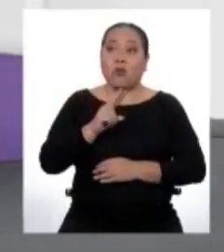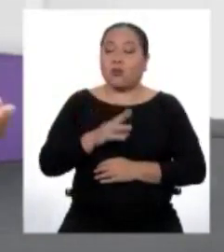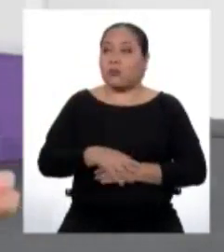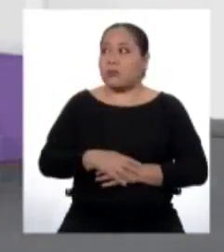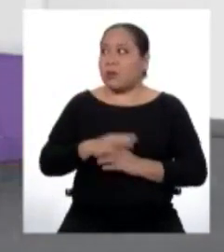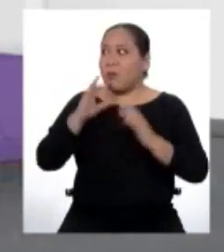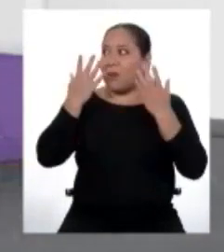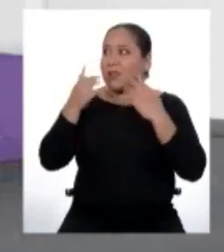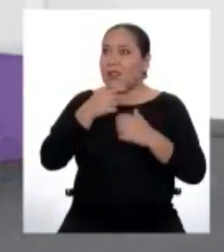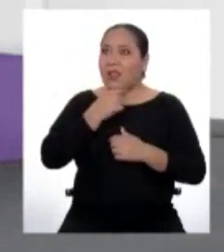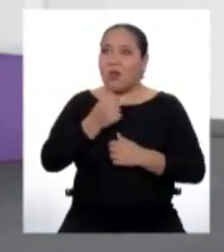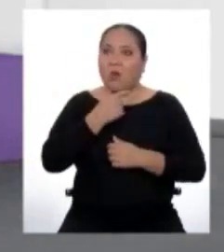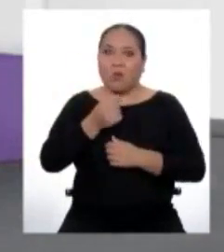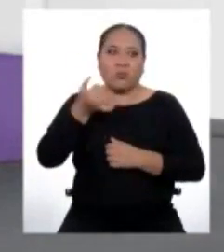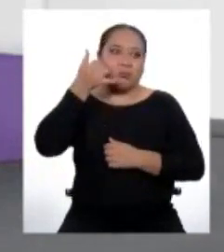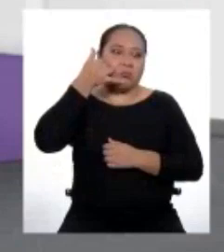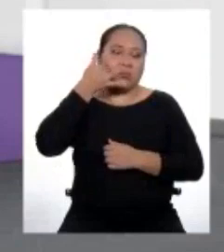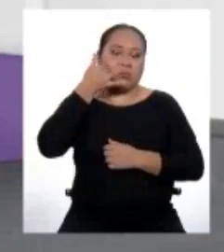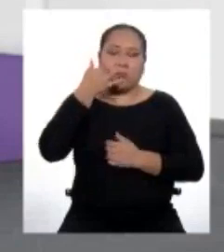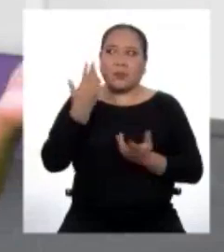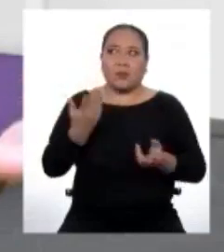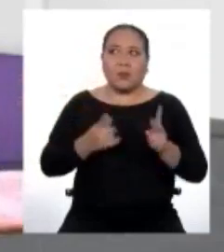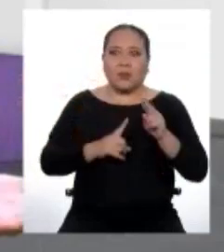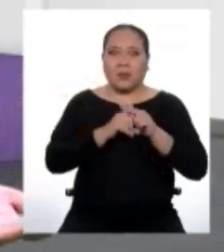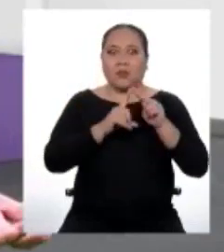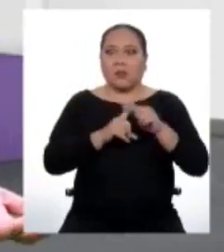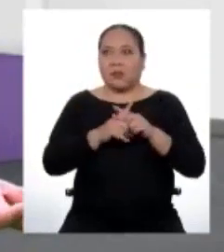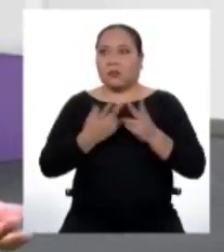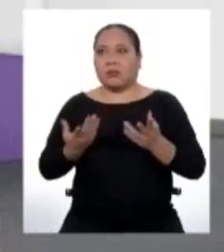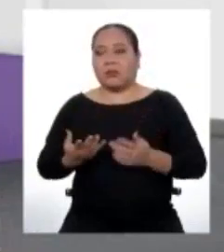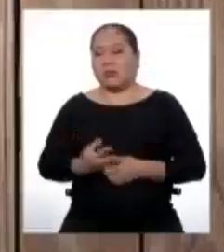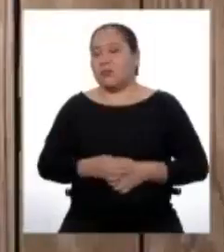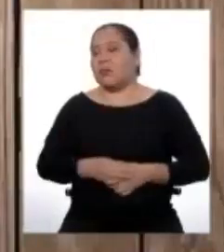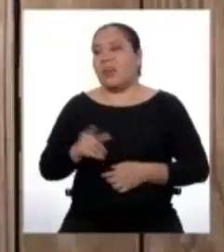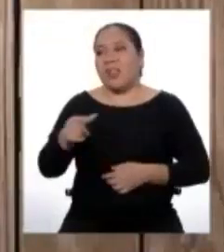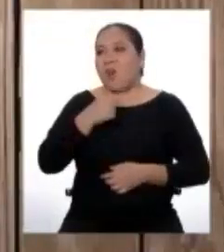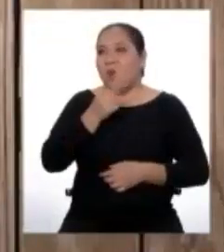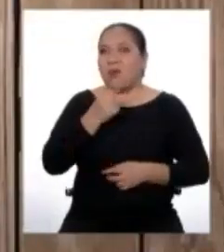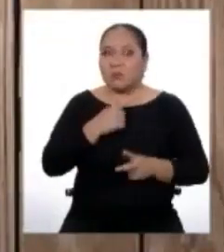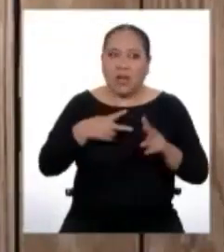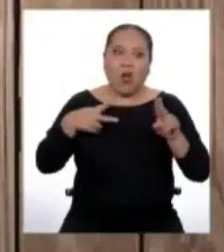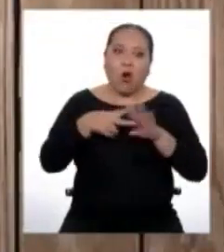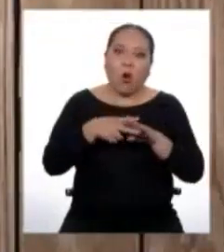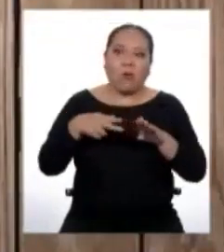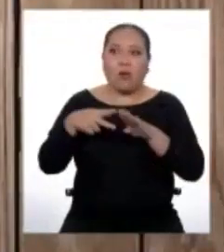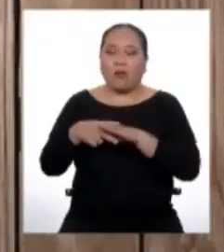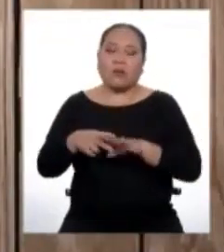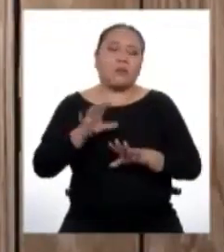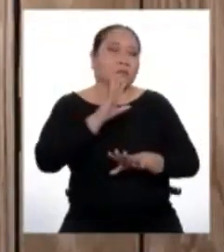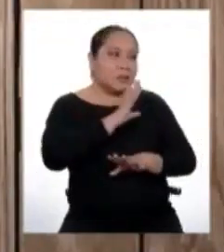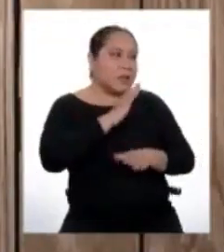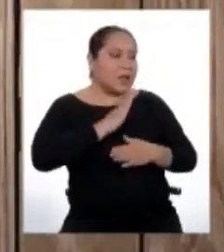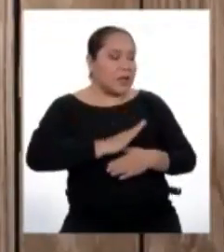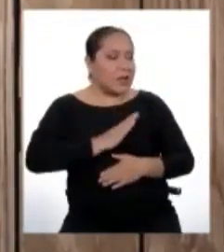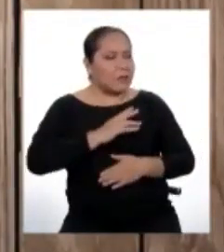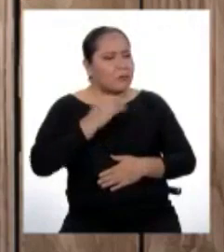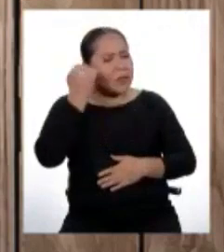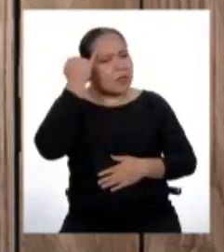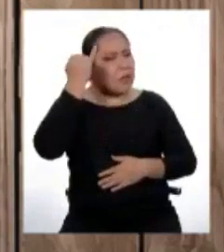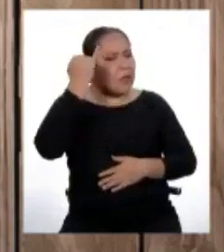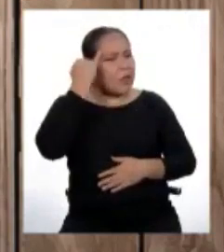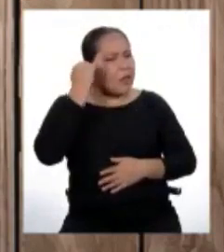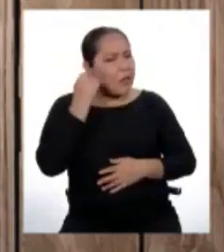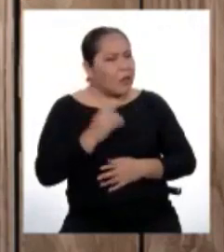parecer le gusta llamar en los momentos menos oportuno. Es como su especialidad. No te preocupes. Más bien se me ocurre una idea.